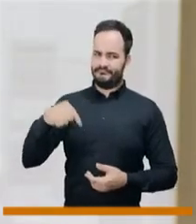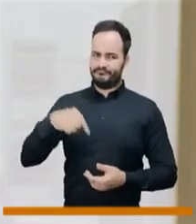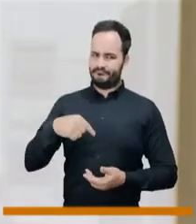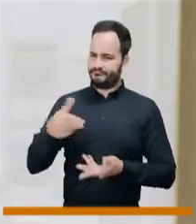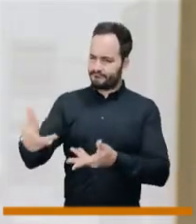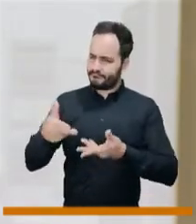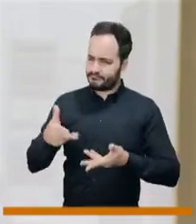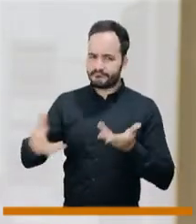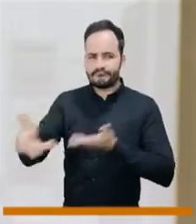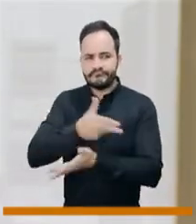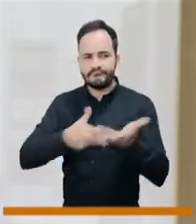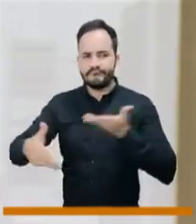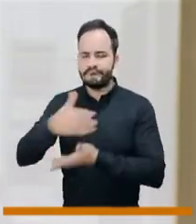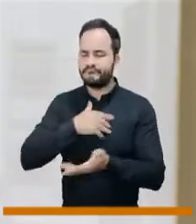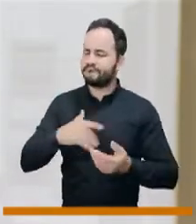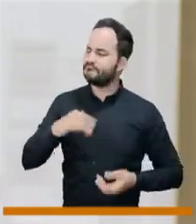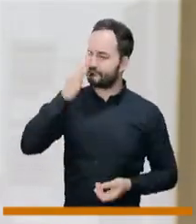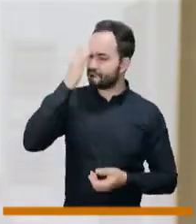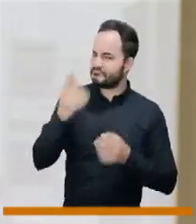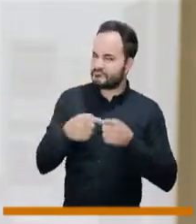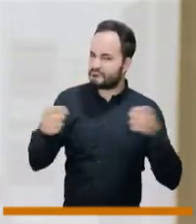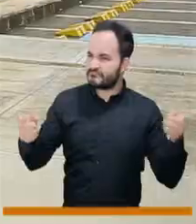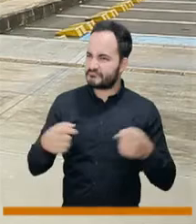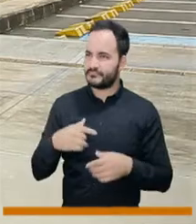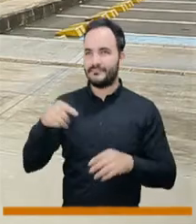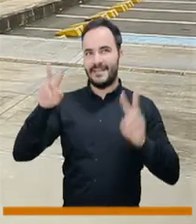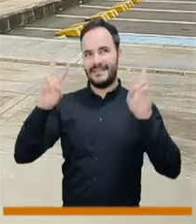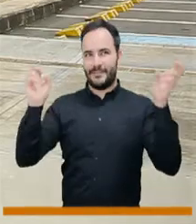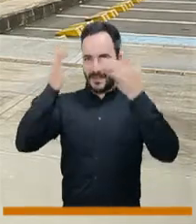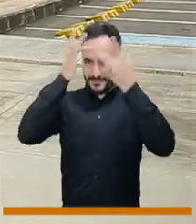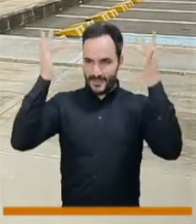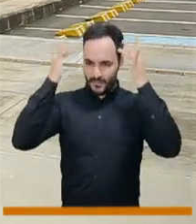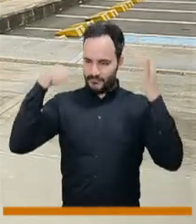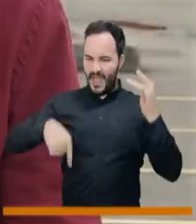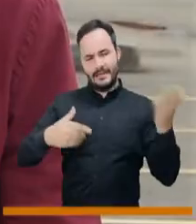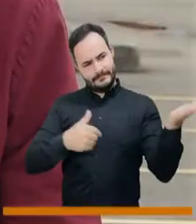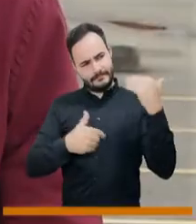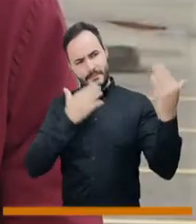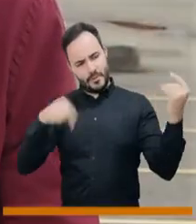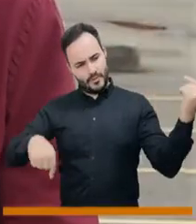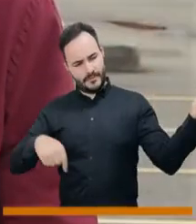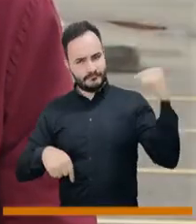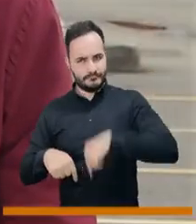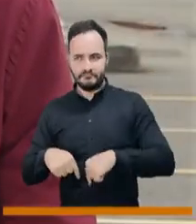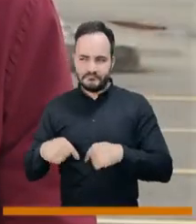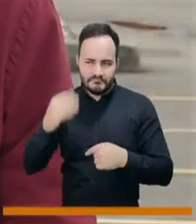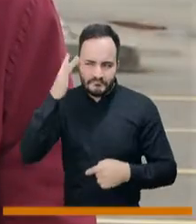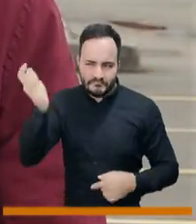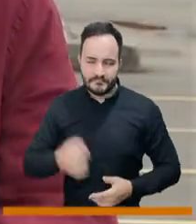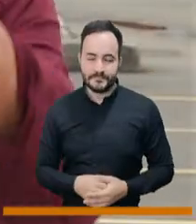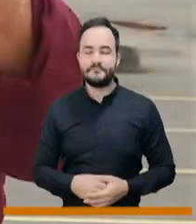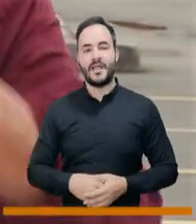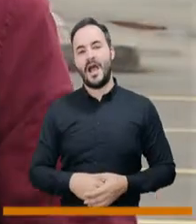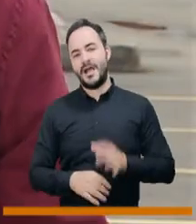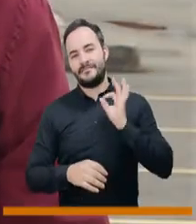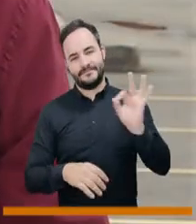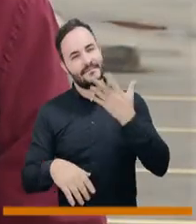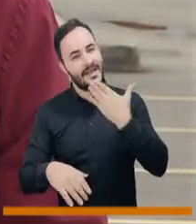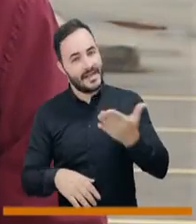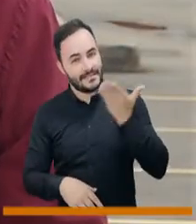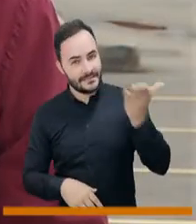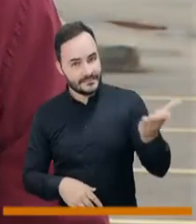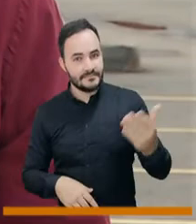en el eje central para hablar de salud mental. Bueno, Caterina, muchas gracias. Caterina, a usted, a todos los